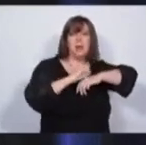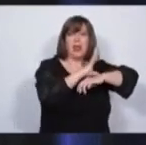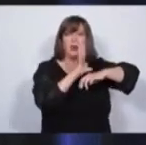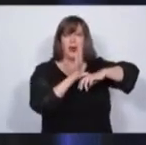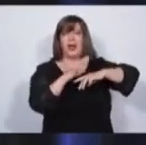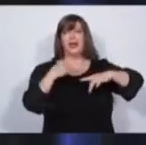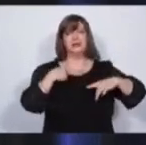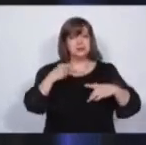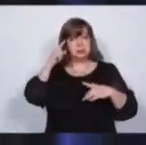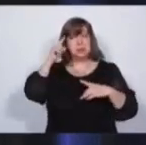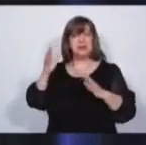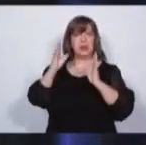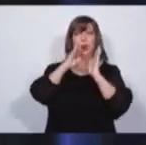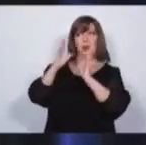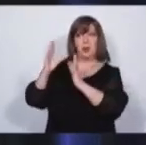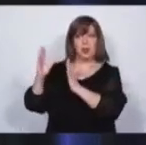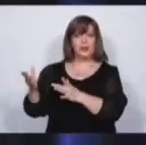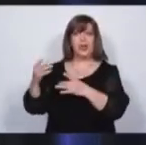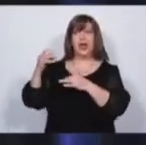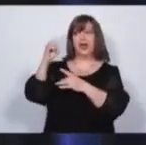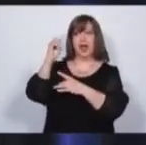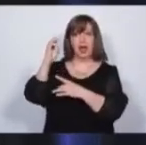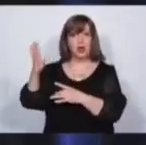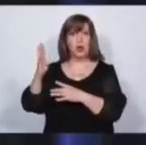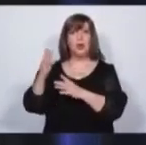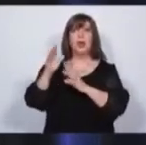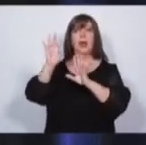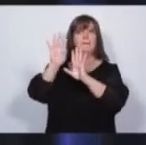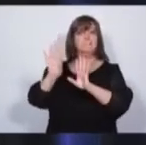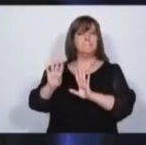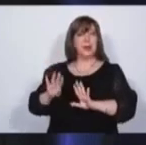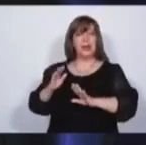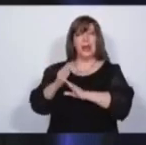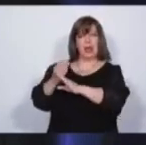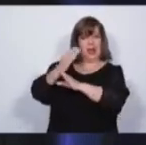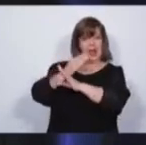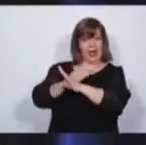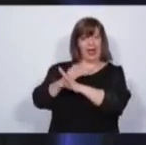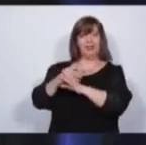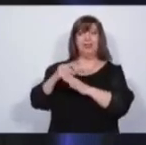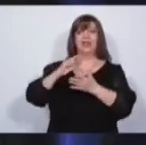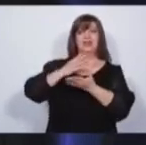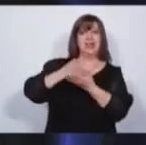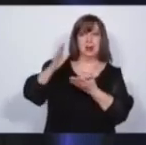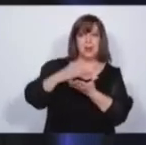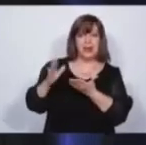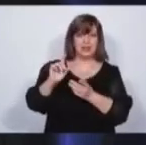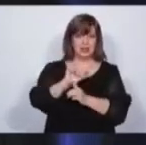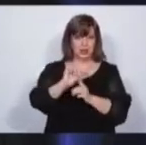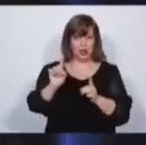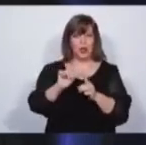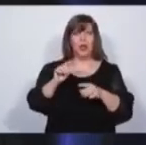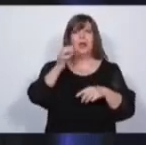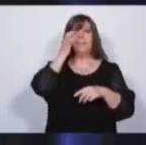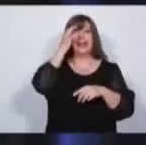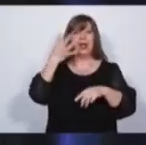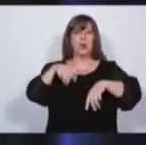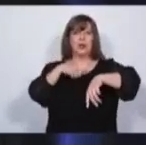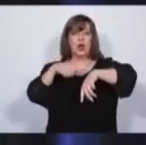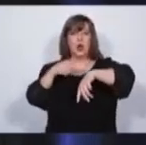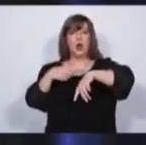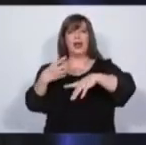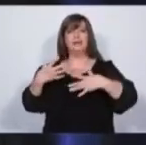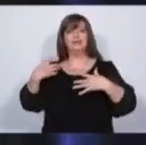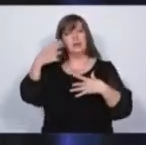bibliotecas, centros culturales en los barrios, programas de prevención contra la violencia y la discriminación, atención gratuita a las 24 horas en salud